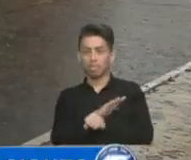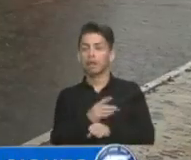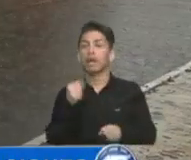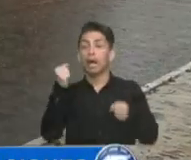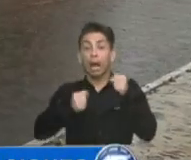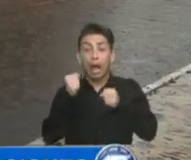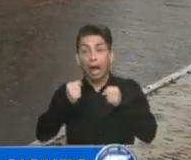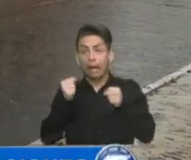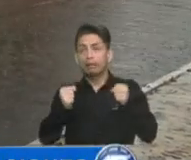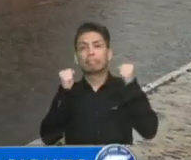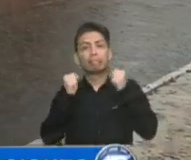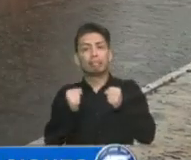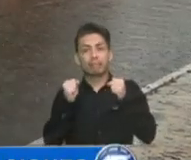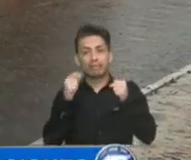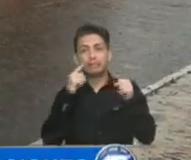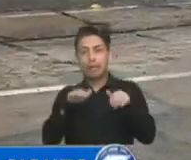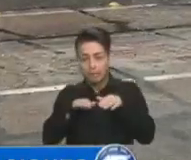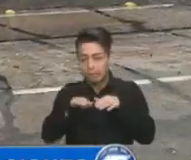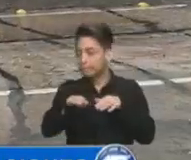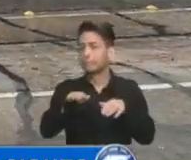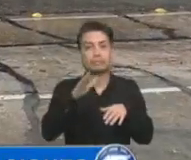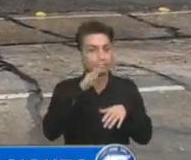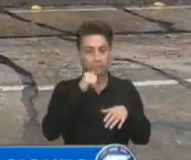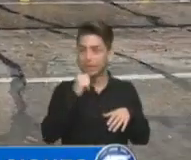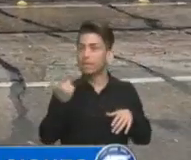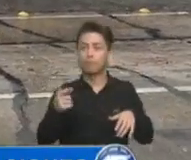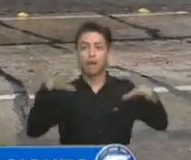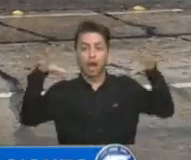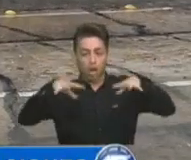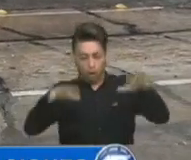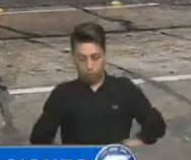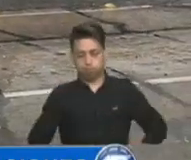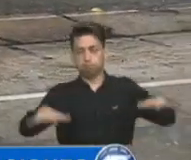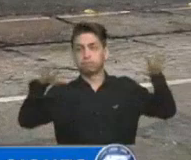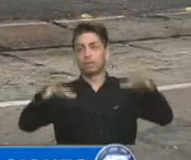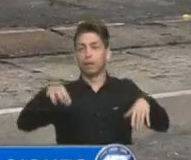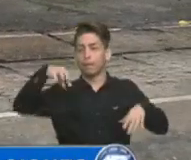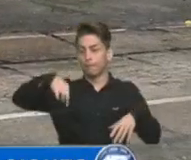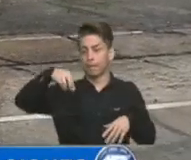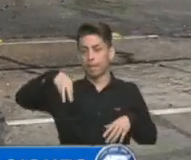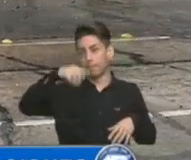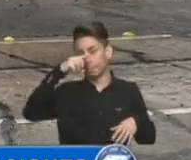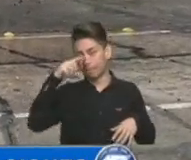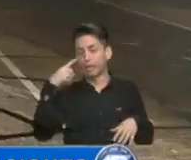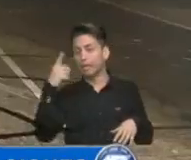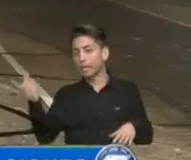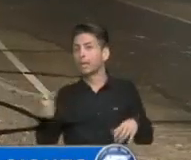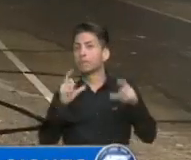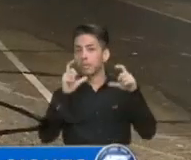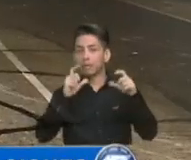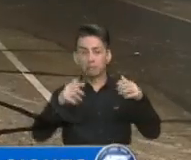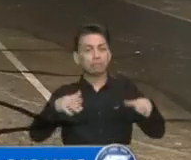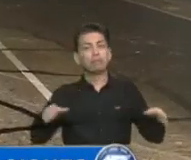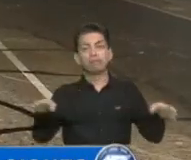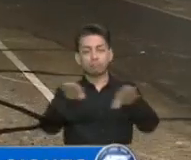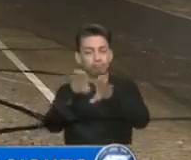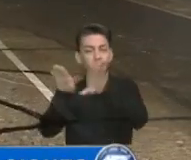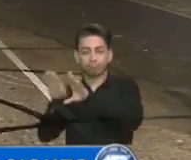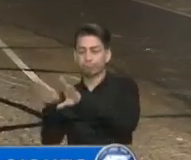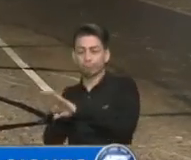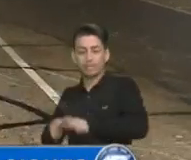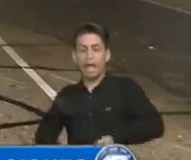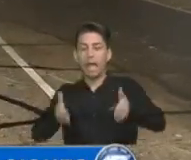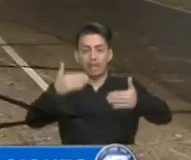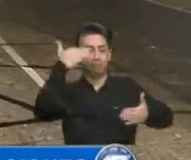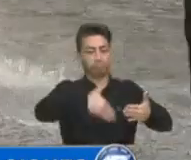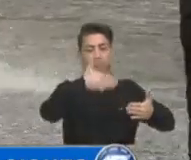debido a lo profundo de la acumulación de agua. Agentes de tránsito de la comuna capitalina tuvieron que cerrar varias calles y avenidas, desviando